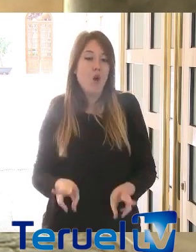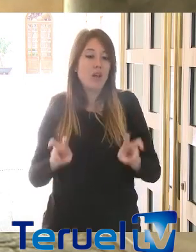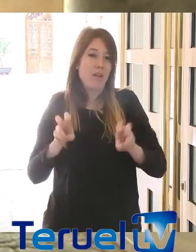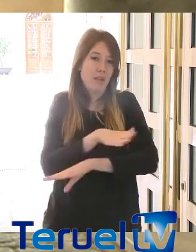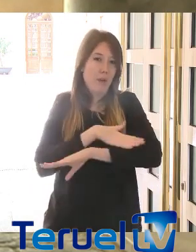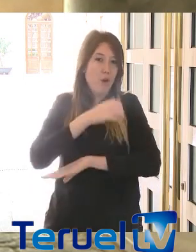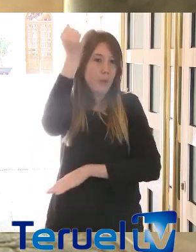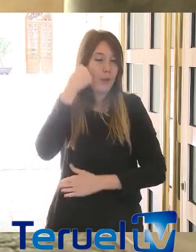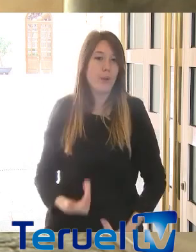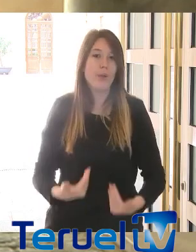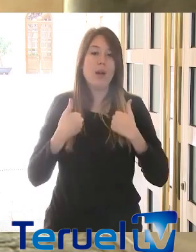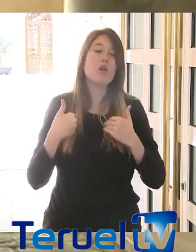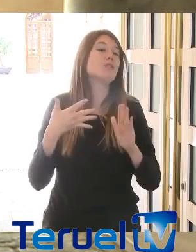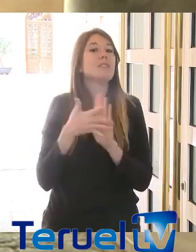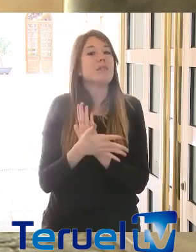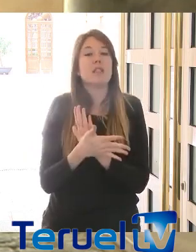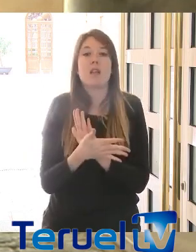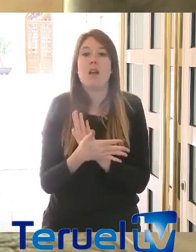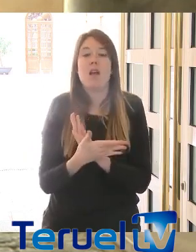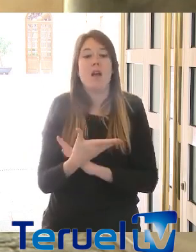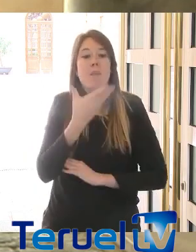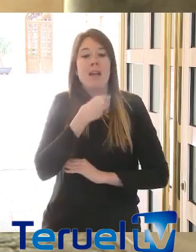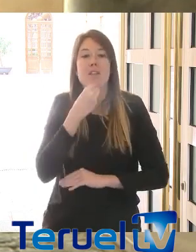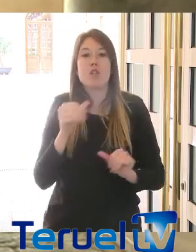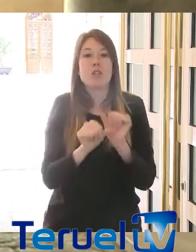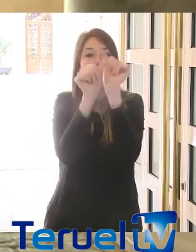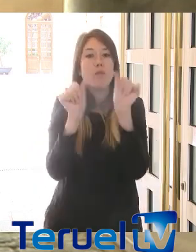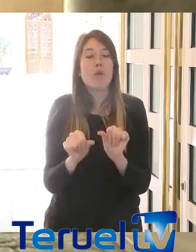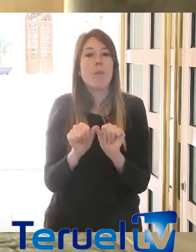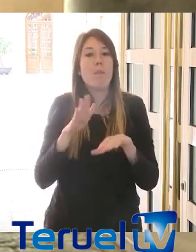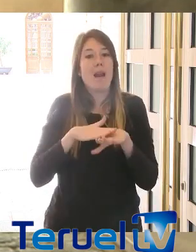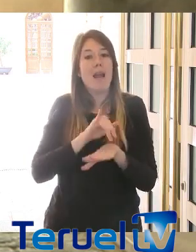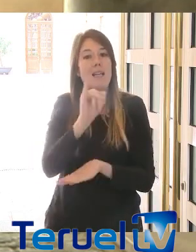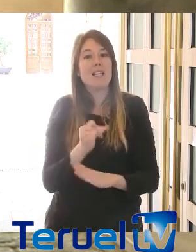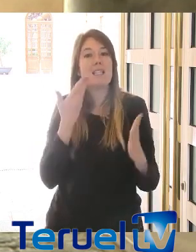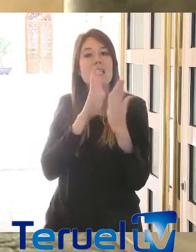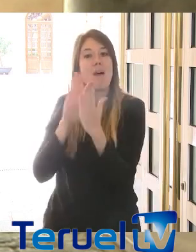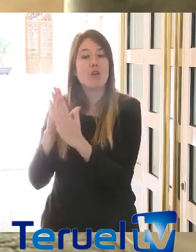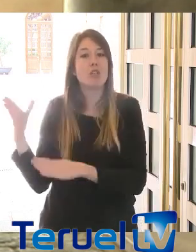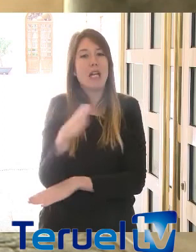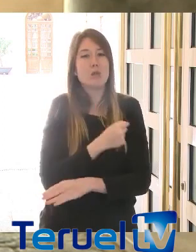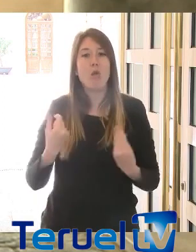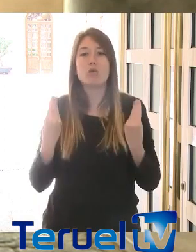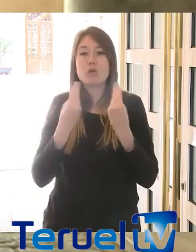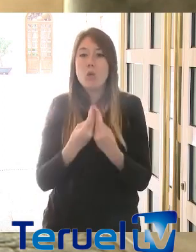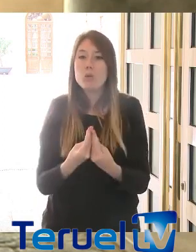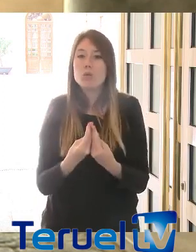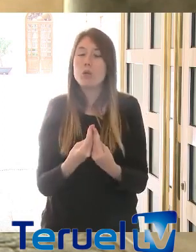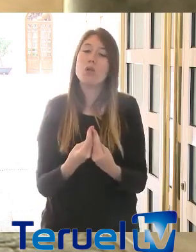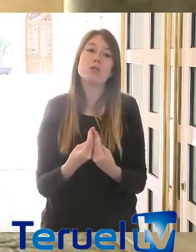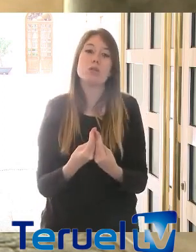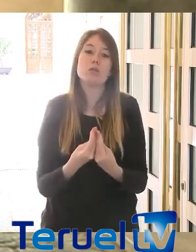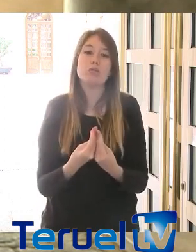de Aragón es una magnífica manera de afrontar la crisis, de estar todos juntos y, desde luego, en esto,